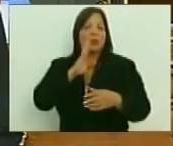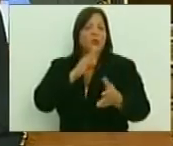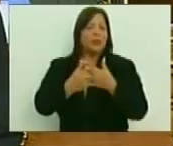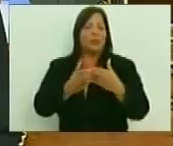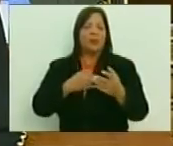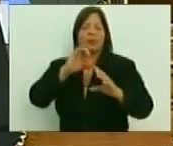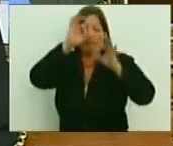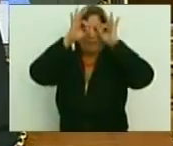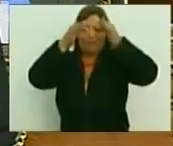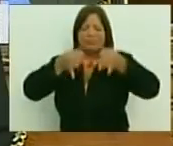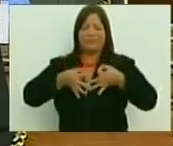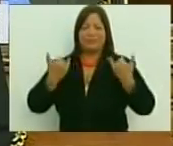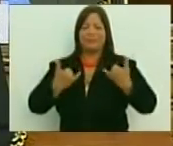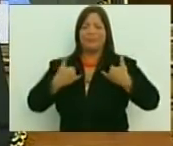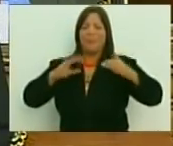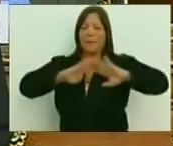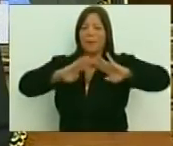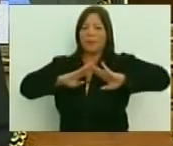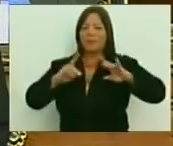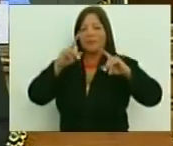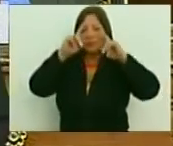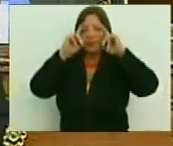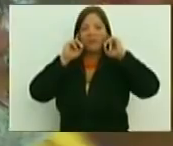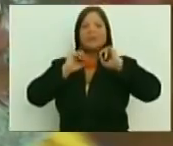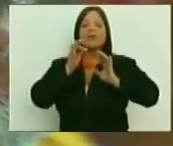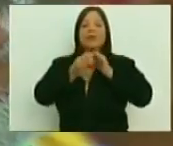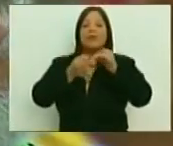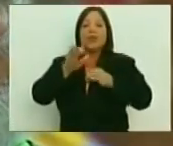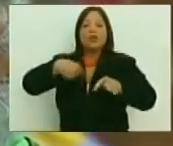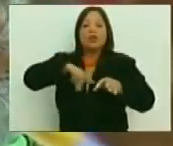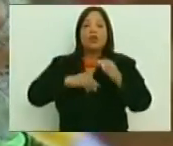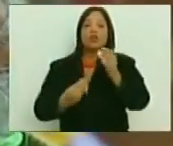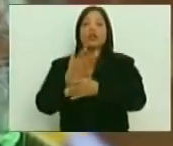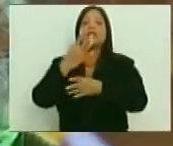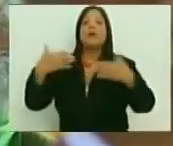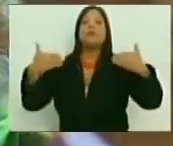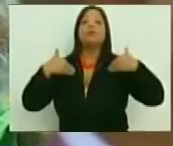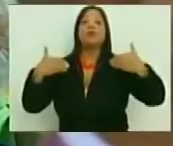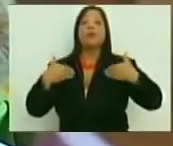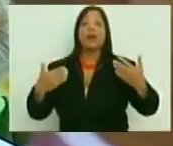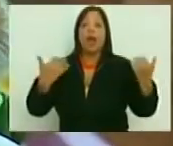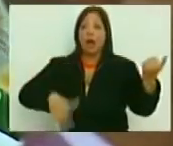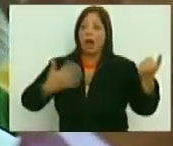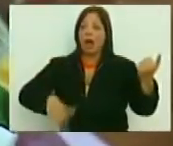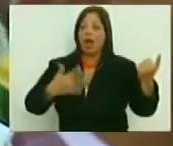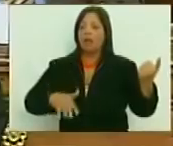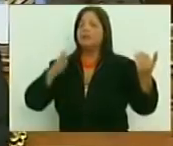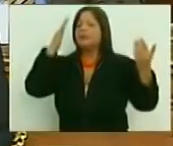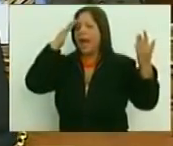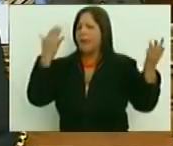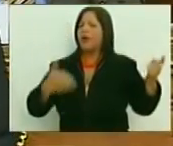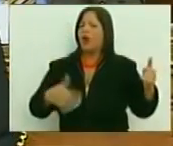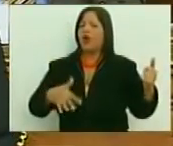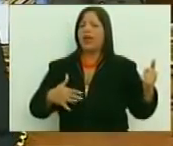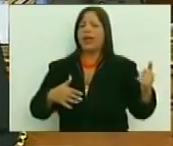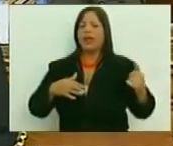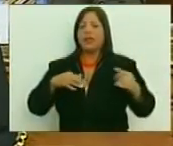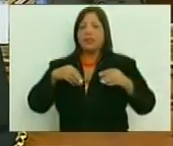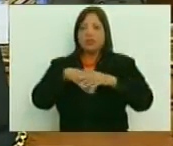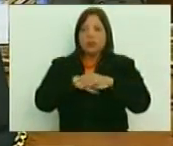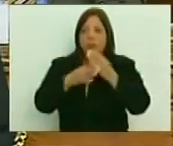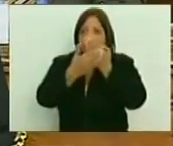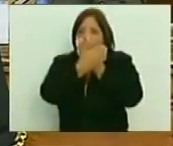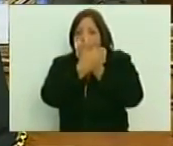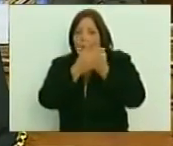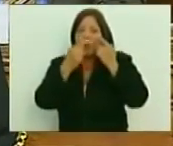autocrítica lo importante, ¿verdad? Bueno, mire, nosotros nacimos para sufrir. Los rockeros salen de dónde? De las tribus